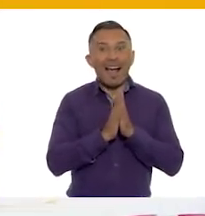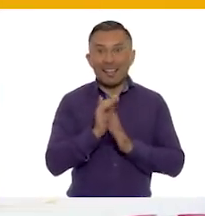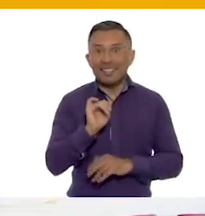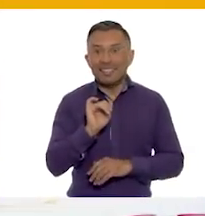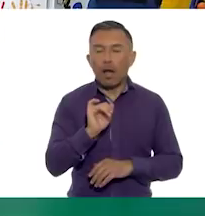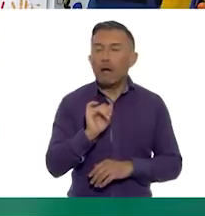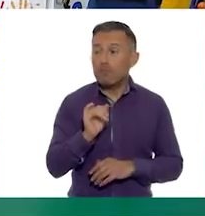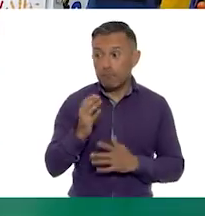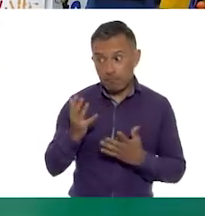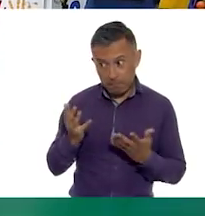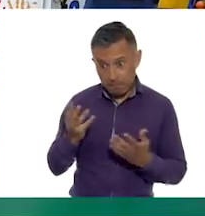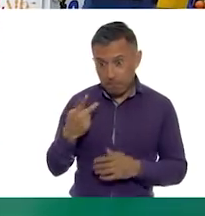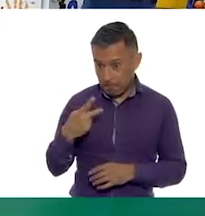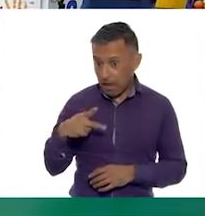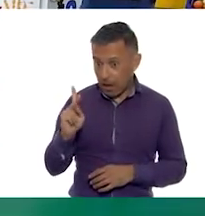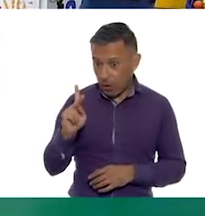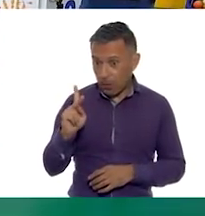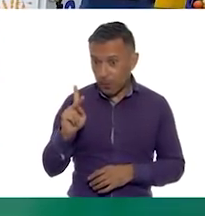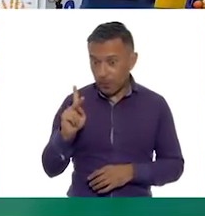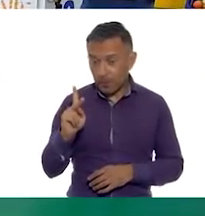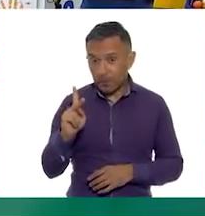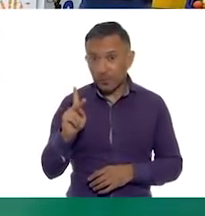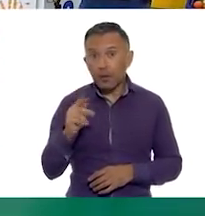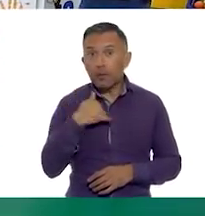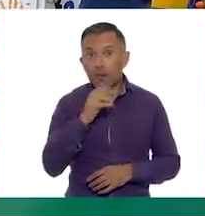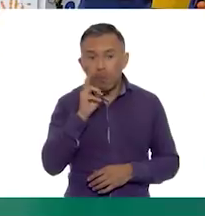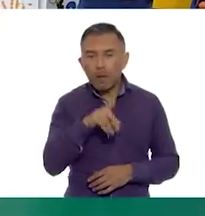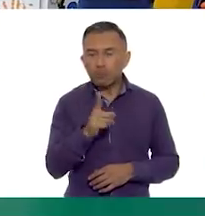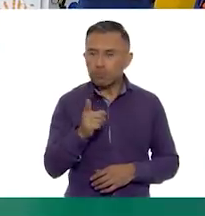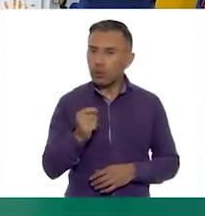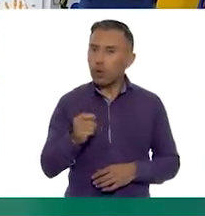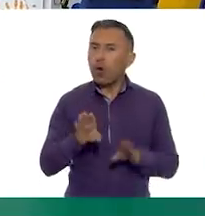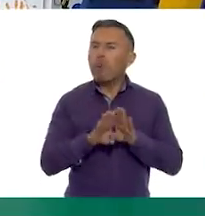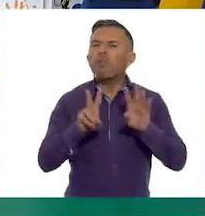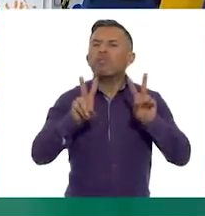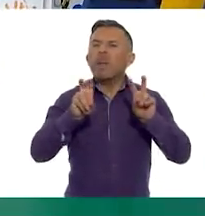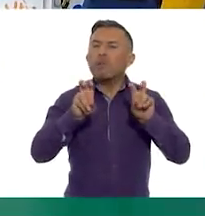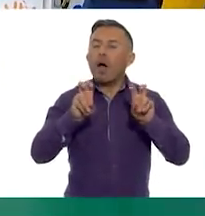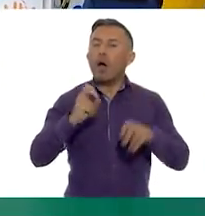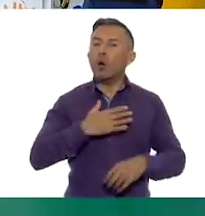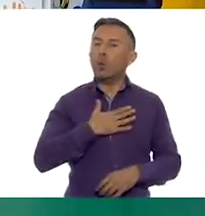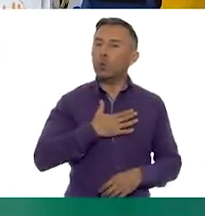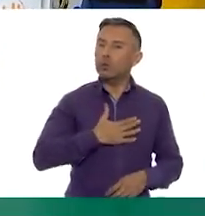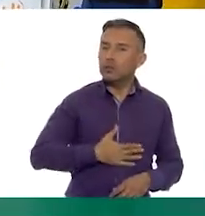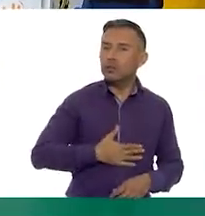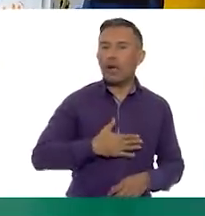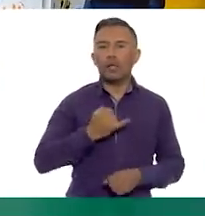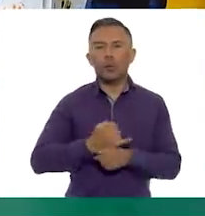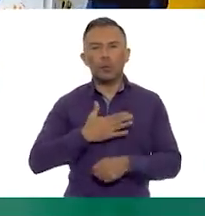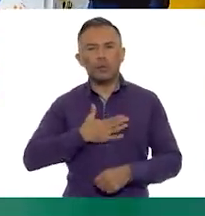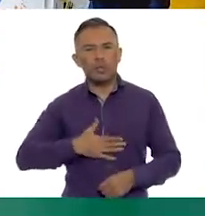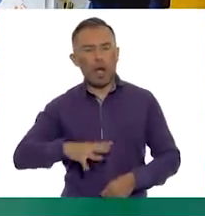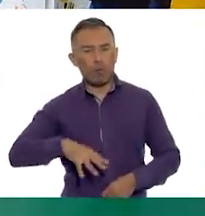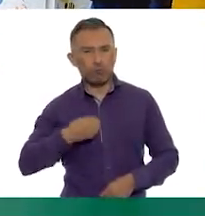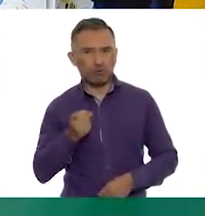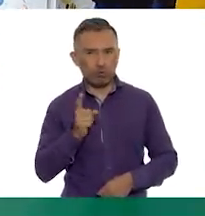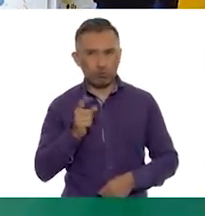para observar, vamos a jugarlo, para observar situaciones de justicia e injusticia. ¡Ah! ¡Empieza tú!